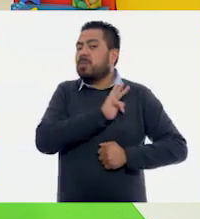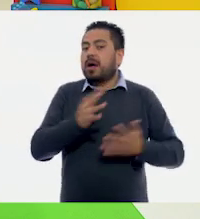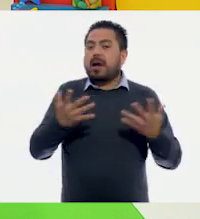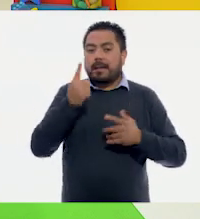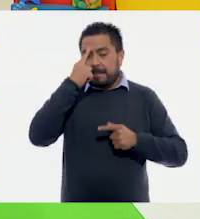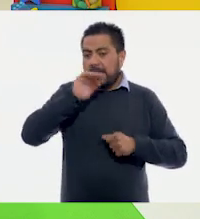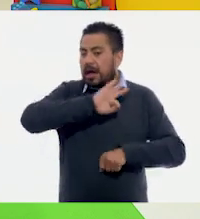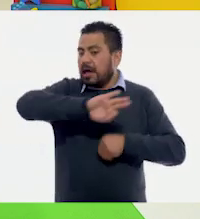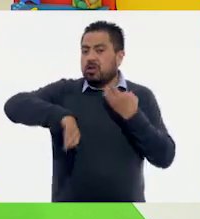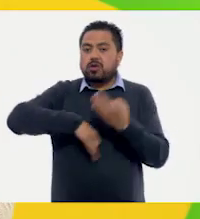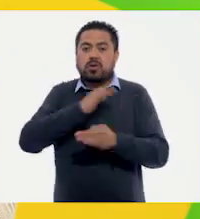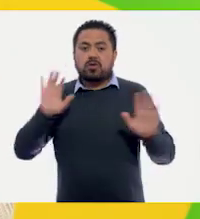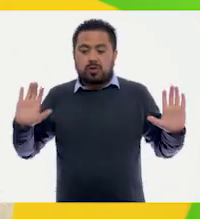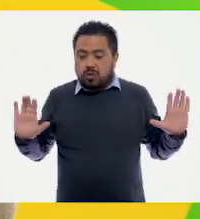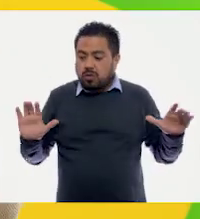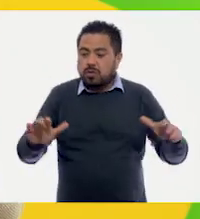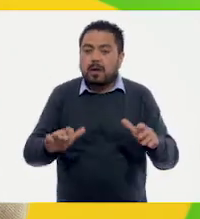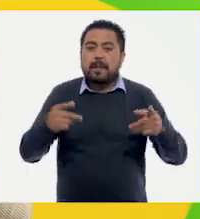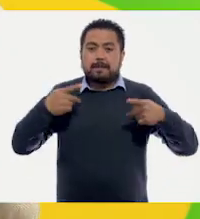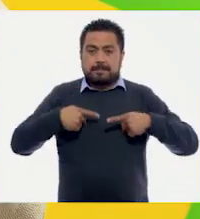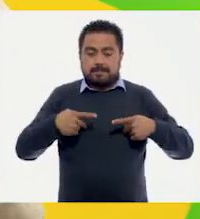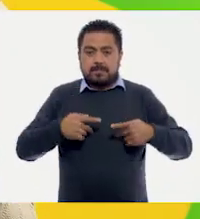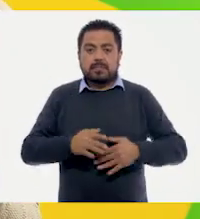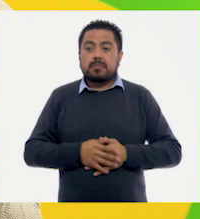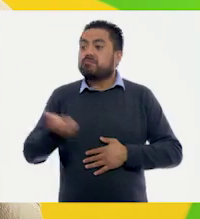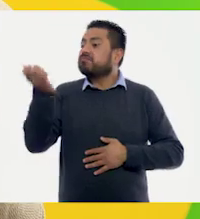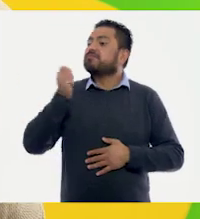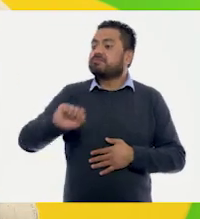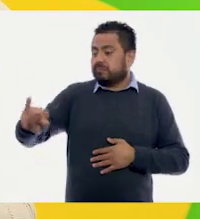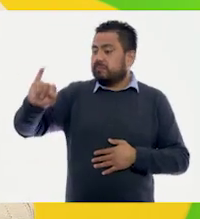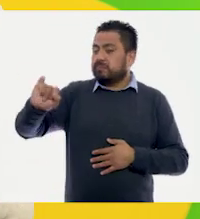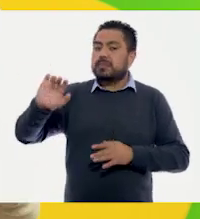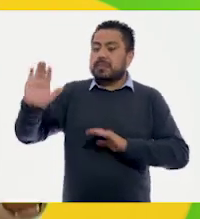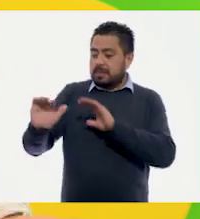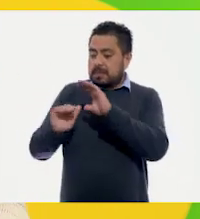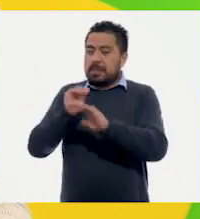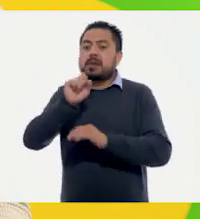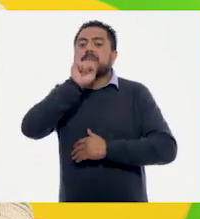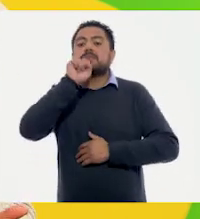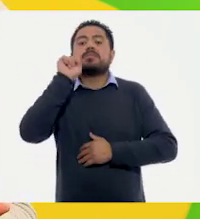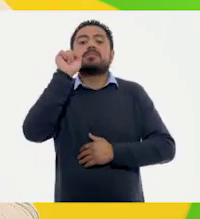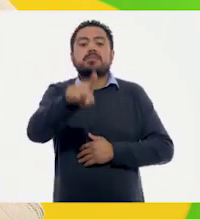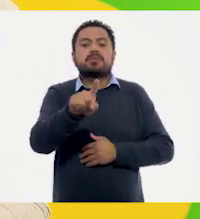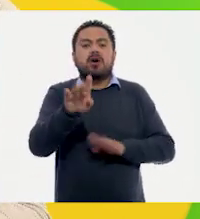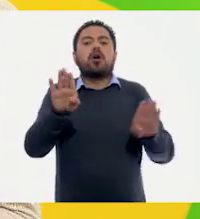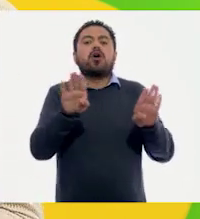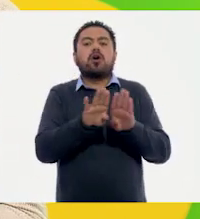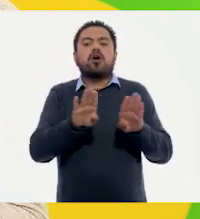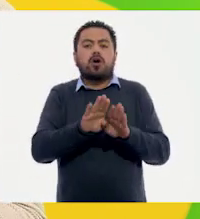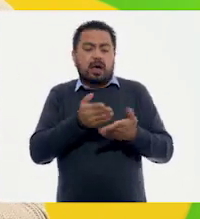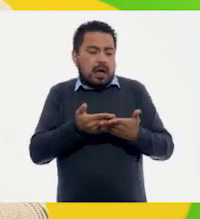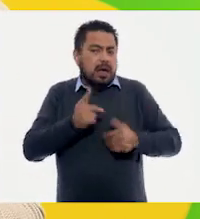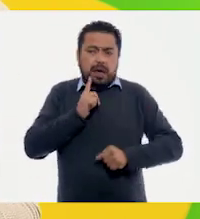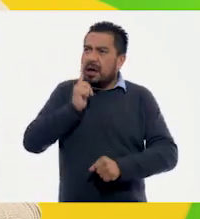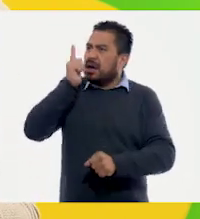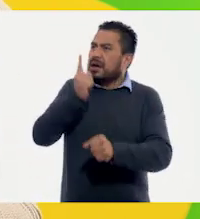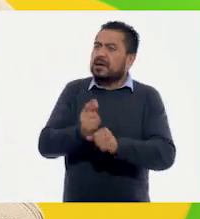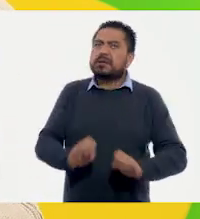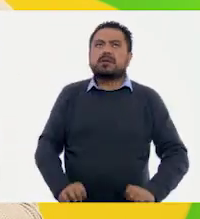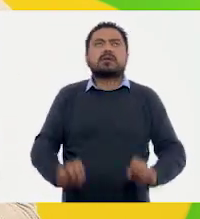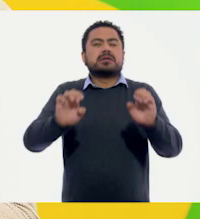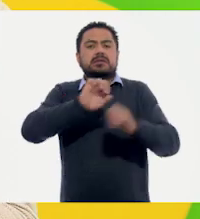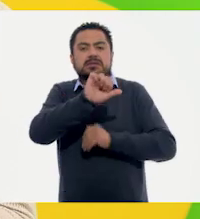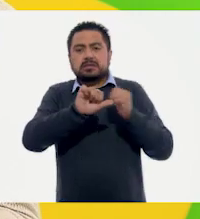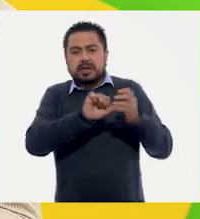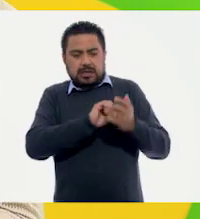para toda la comunidad. Así es. Y mira, nos mandó también unas fotografías de cómo se ve ahora el centro de salud